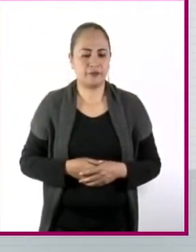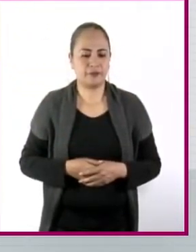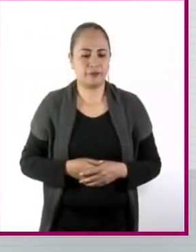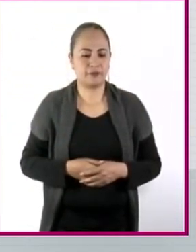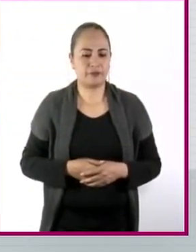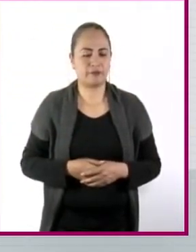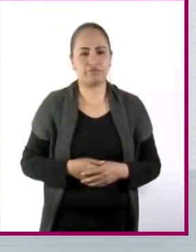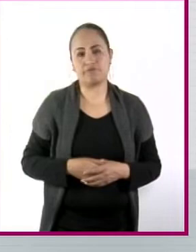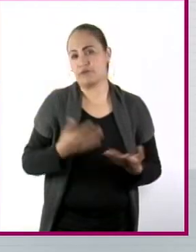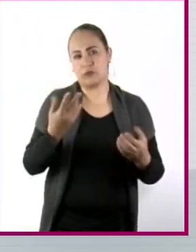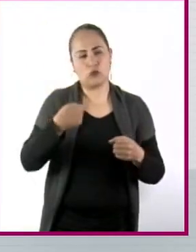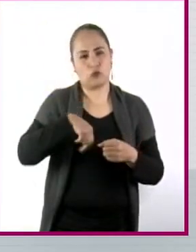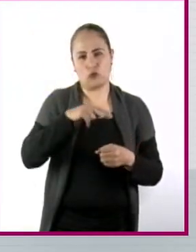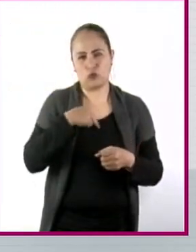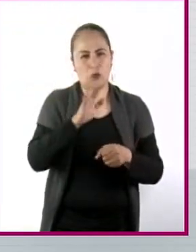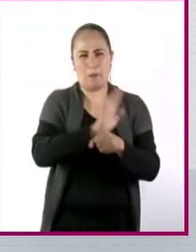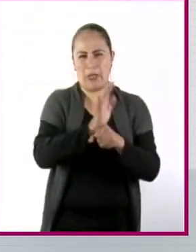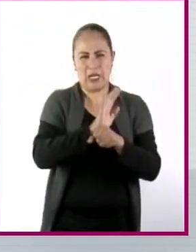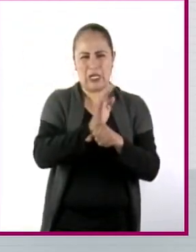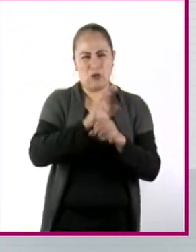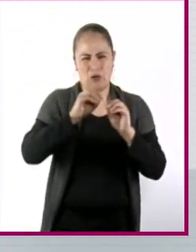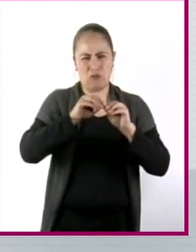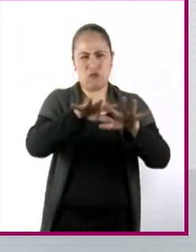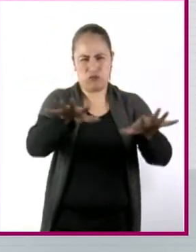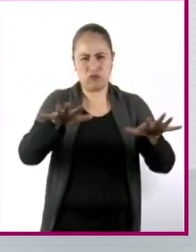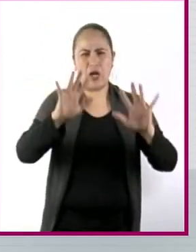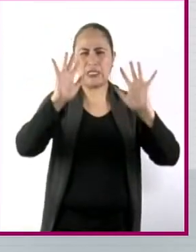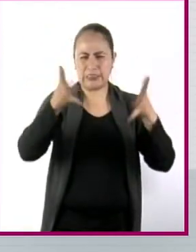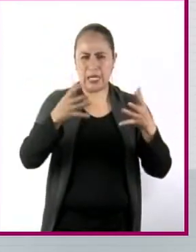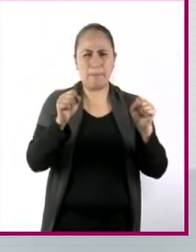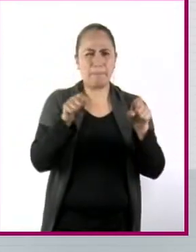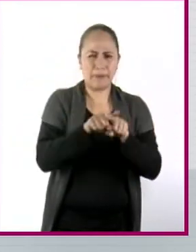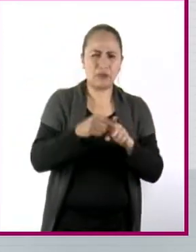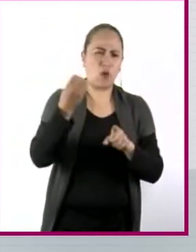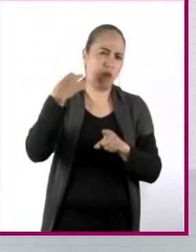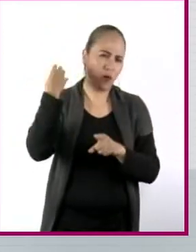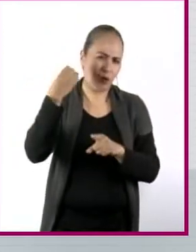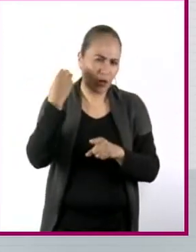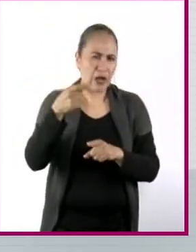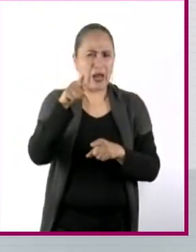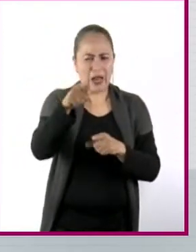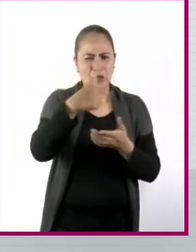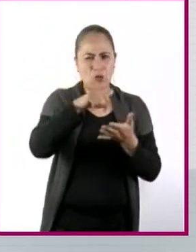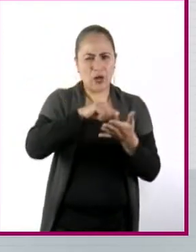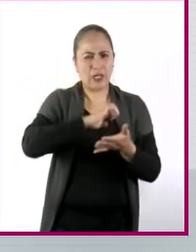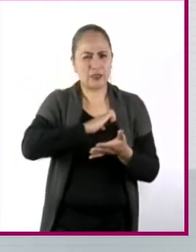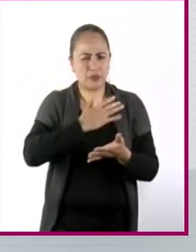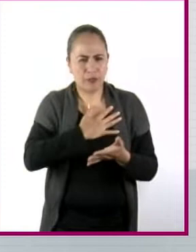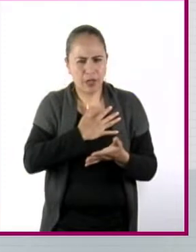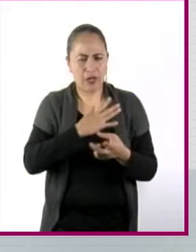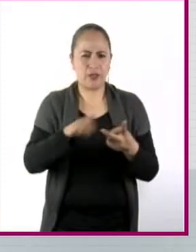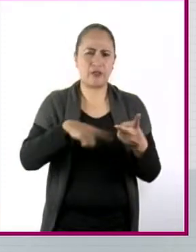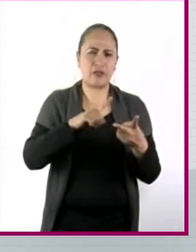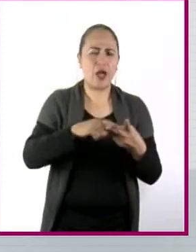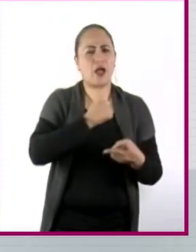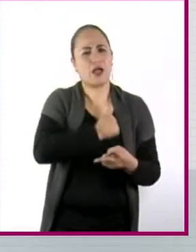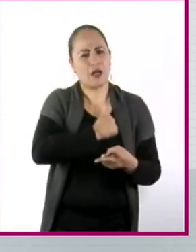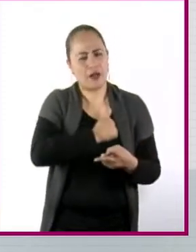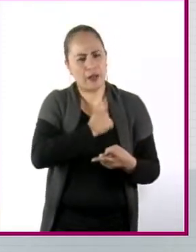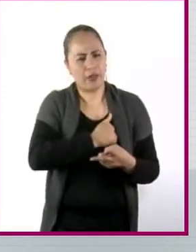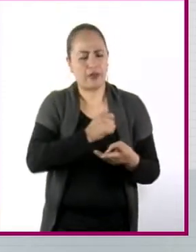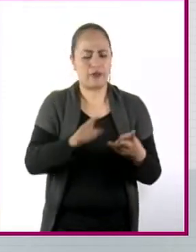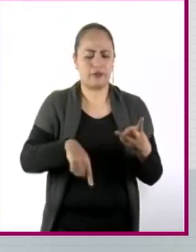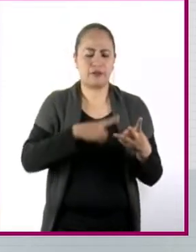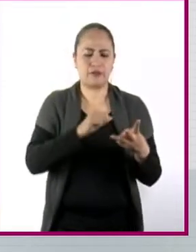no sé, ya hemos proyectado películas y hemos tenido conversatorios en otros países como España, como Canadá,